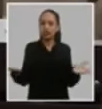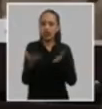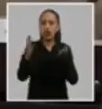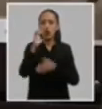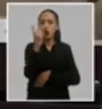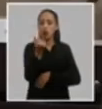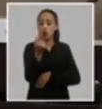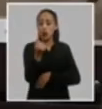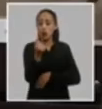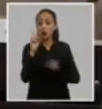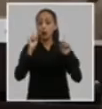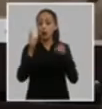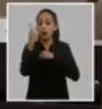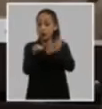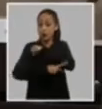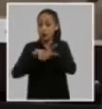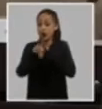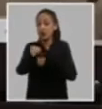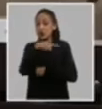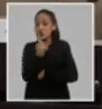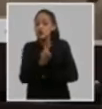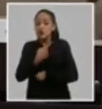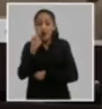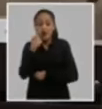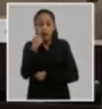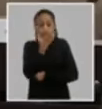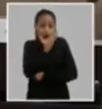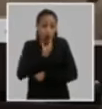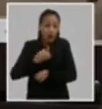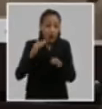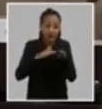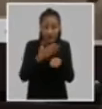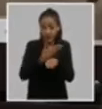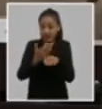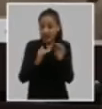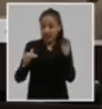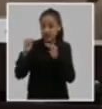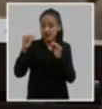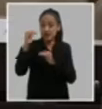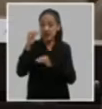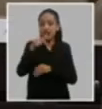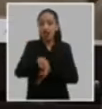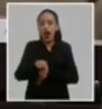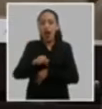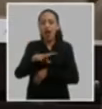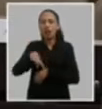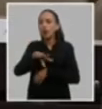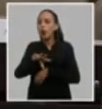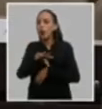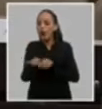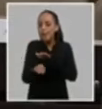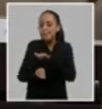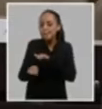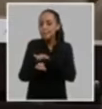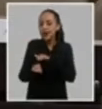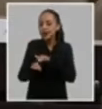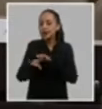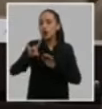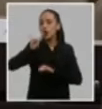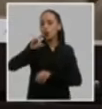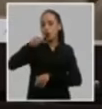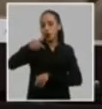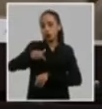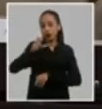y hemos visto jóvenes en diferentes niveles de dirección que promueven y provienen de la unión de jóvenes comunistas y que han sido